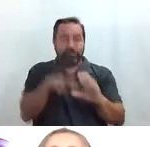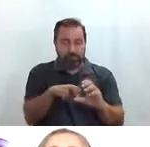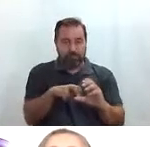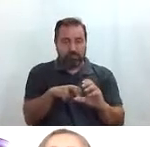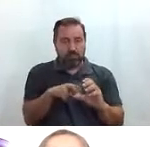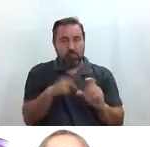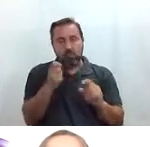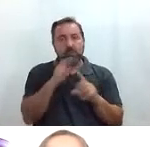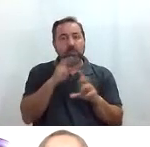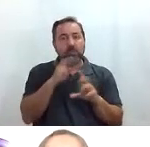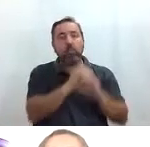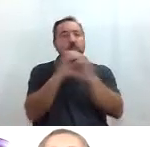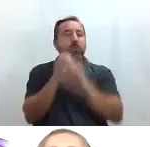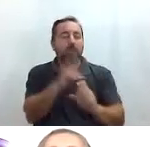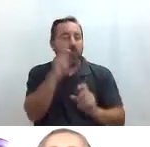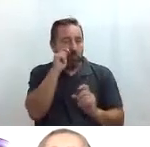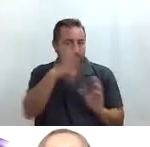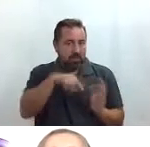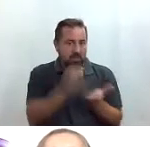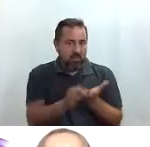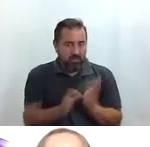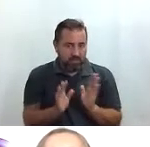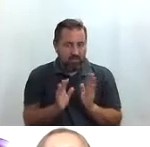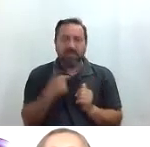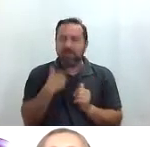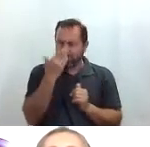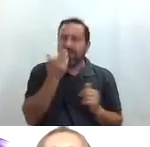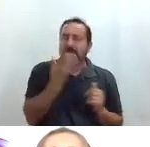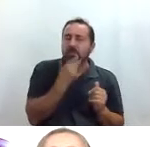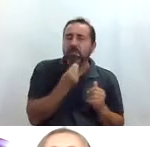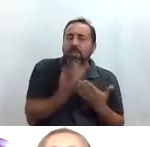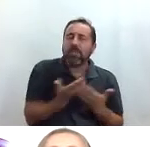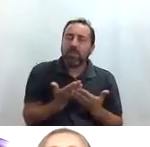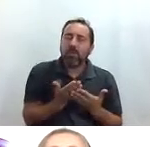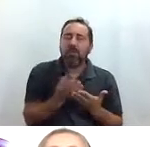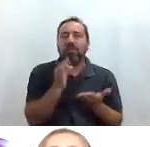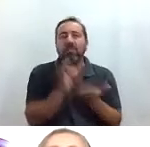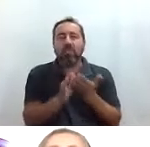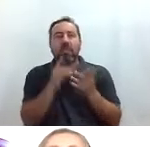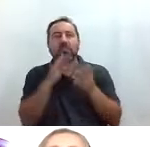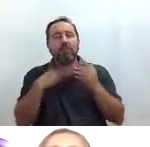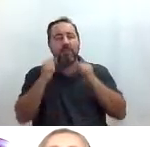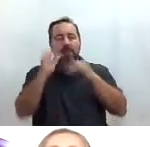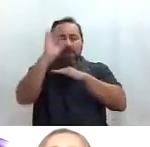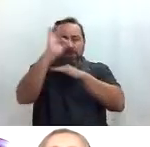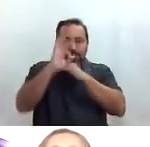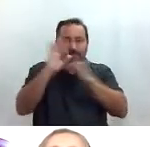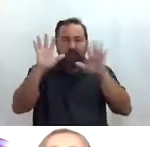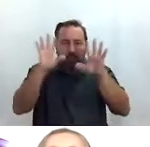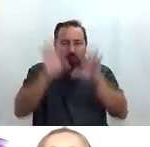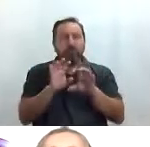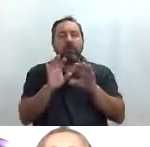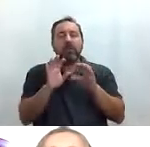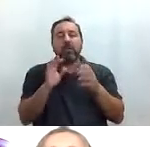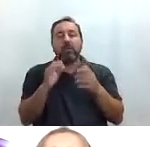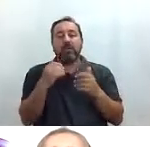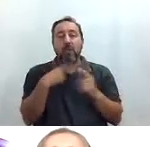poquito una ruta turística por la ciudad porque también es verdad que es bonito ver la ciudad al anochecer además como